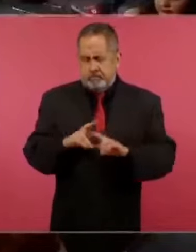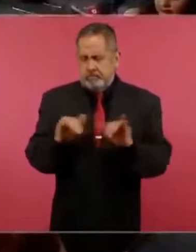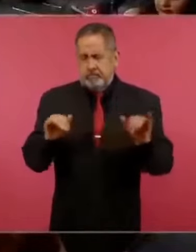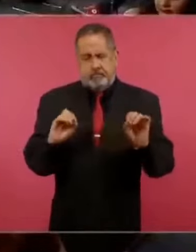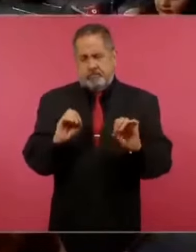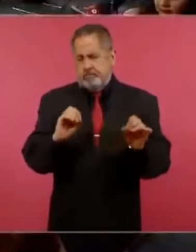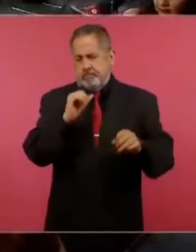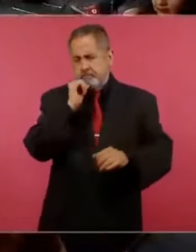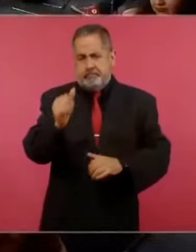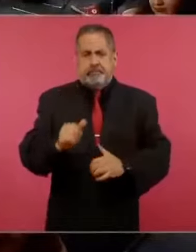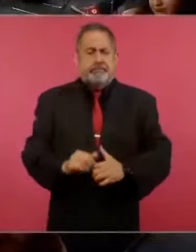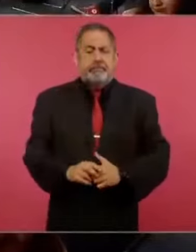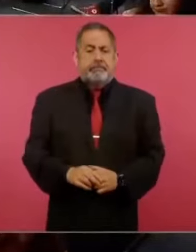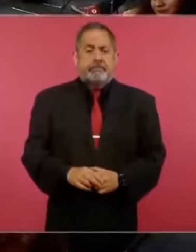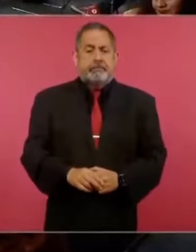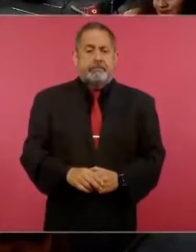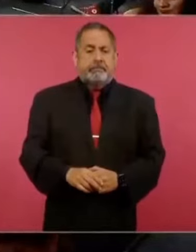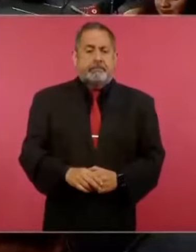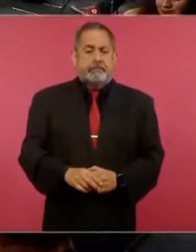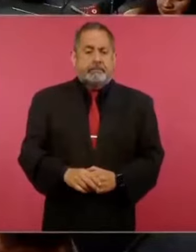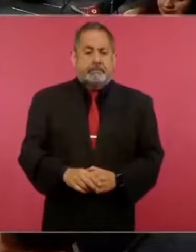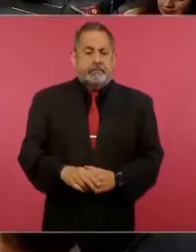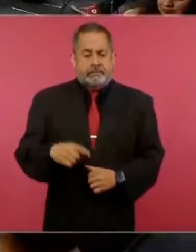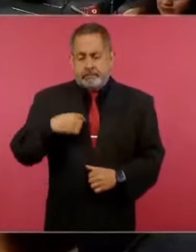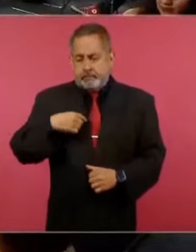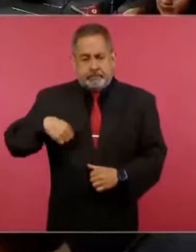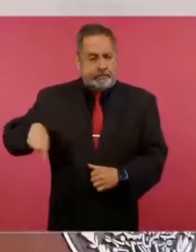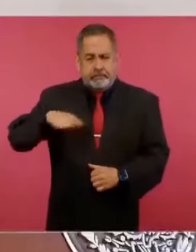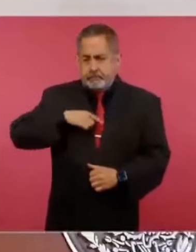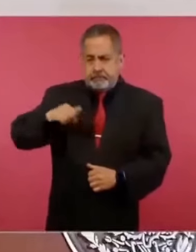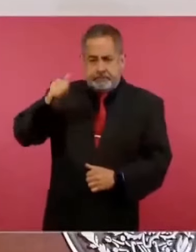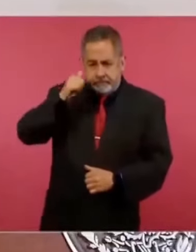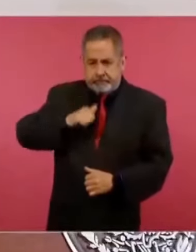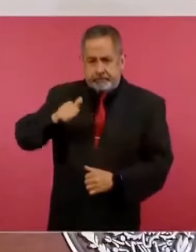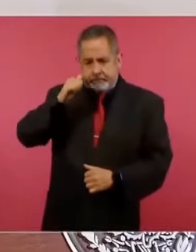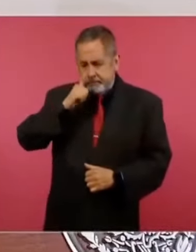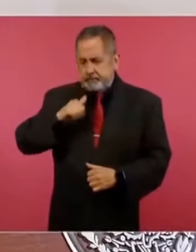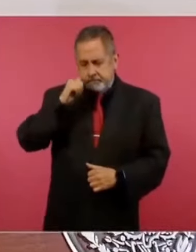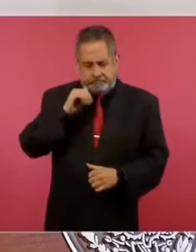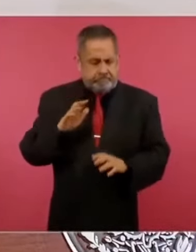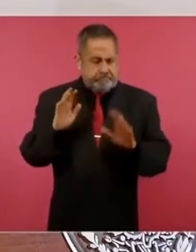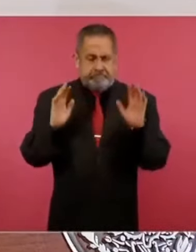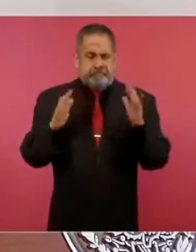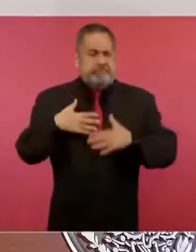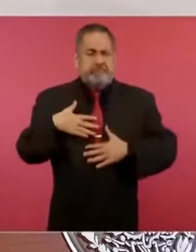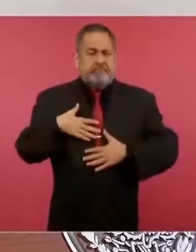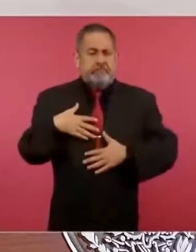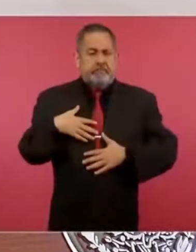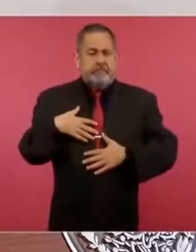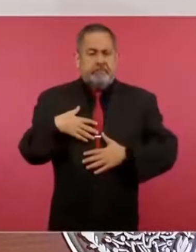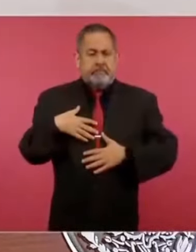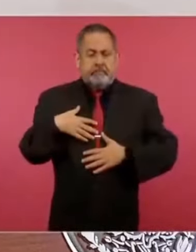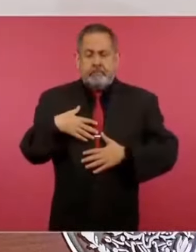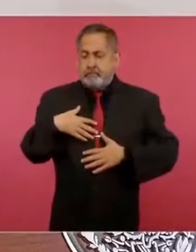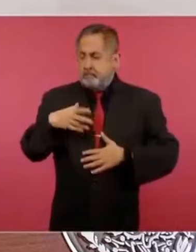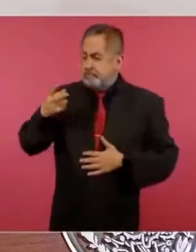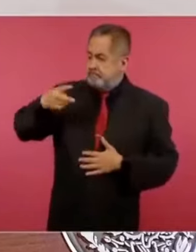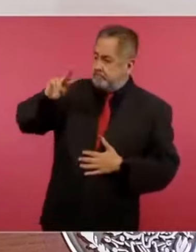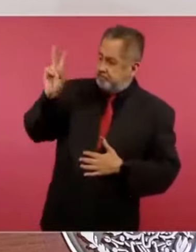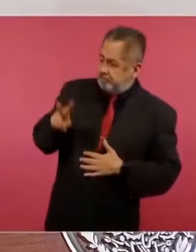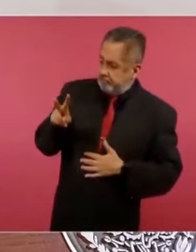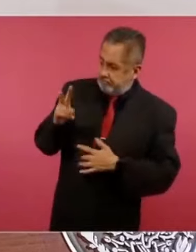Nosotros siempre actuamos con apego a la verdad